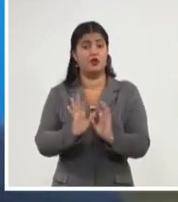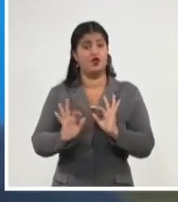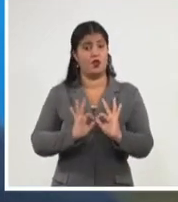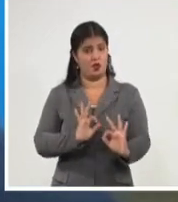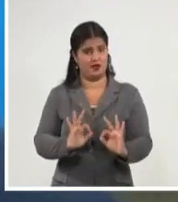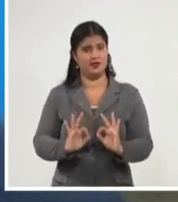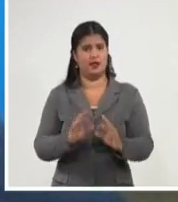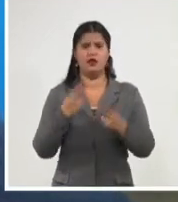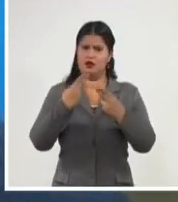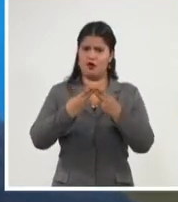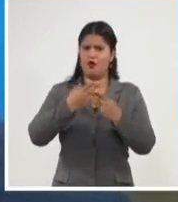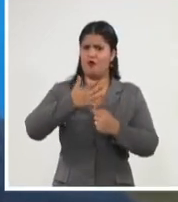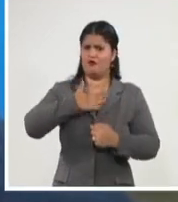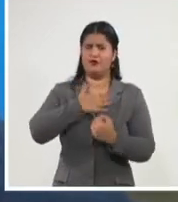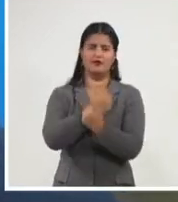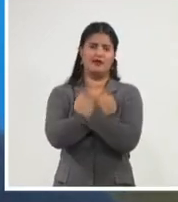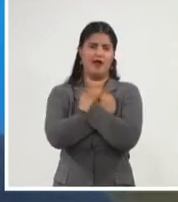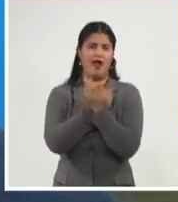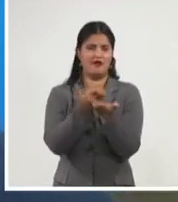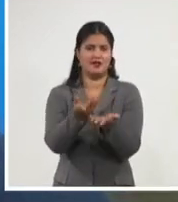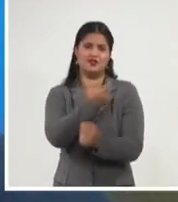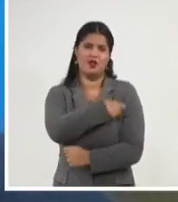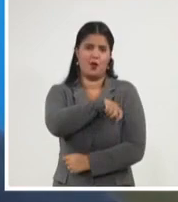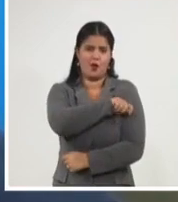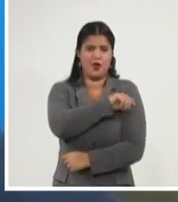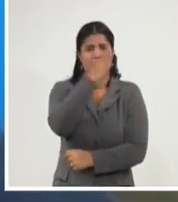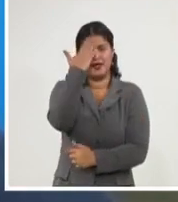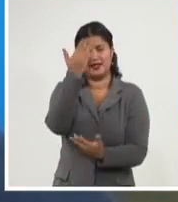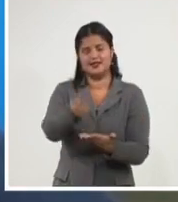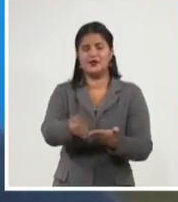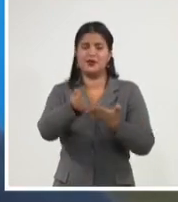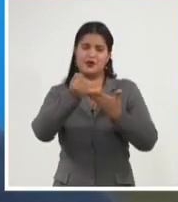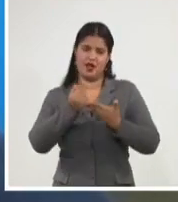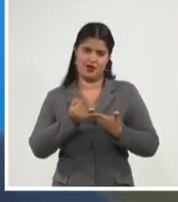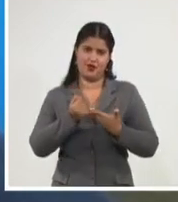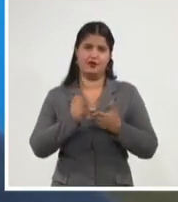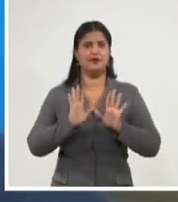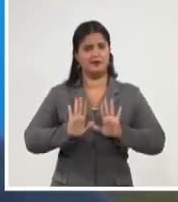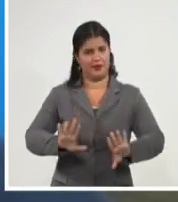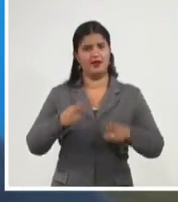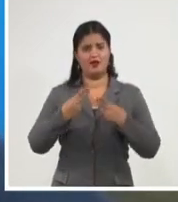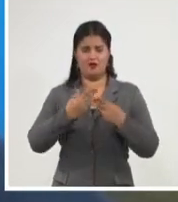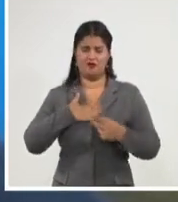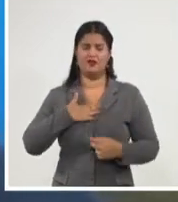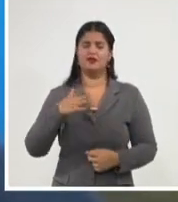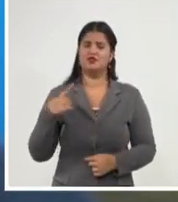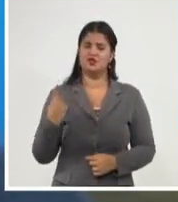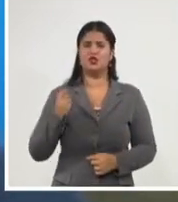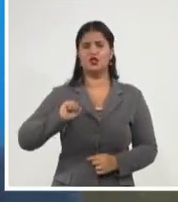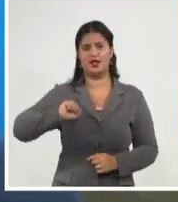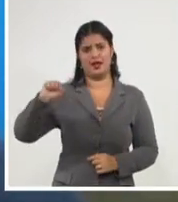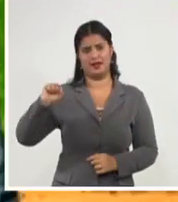que se cuiden y un abrazo a todo el mundo, que nos apoyen, que vamos a salir a darlo todo y vamos a obtener lo que nos merecemos. Gracias. Gracias. Gracias. Gracias. Gracias.